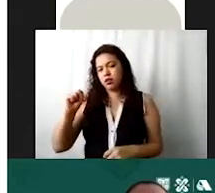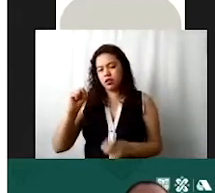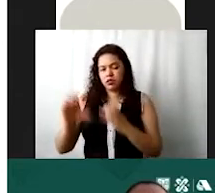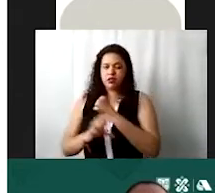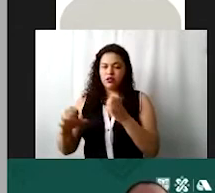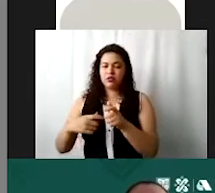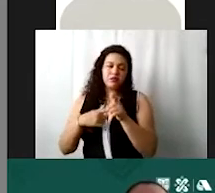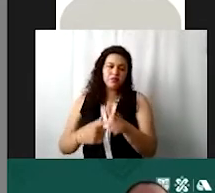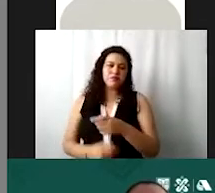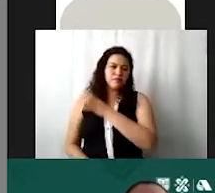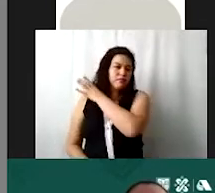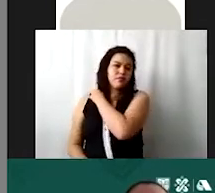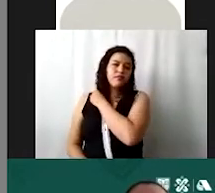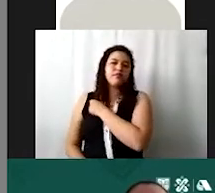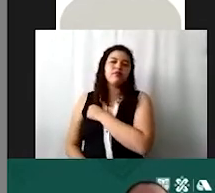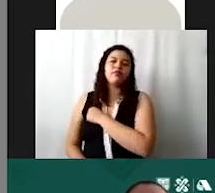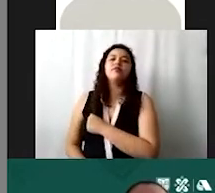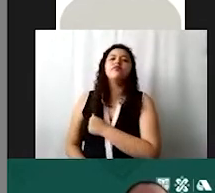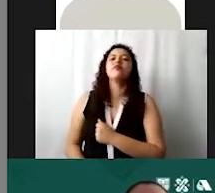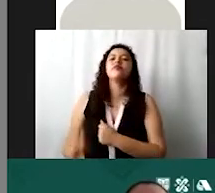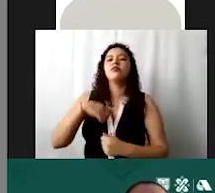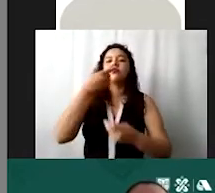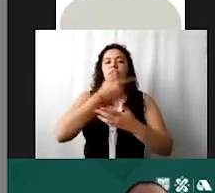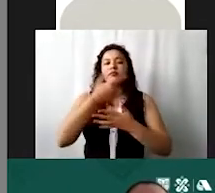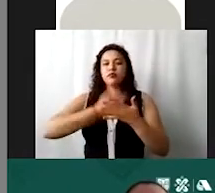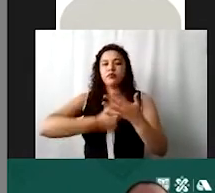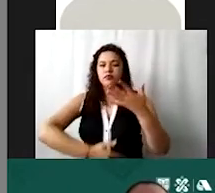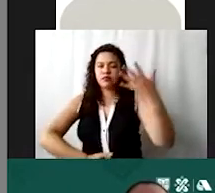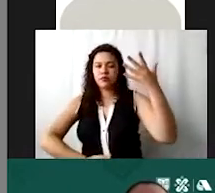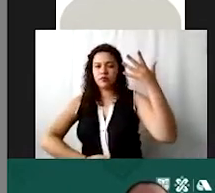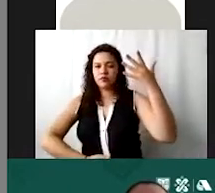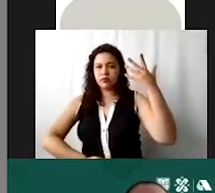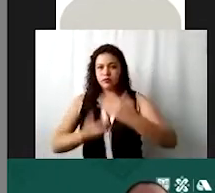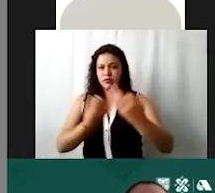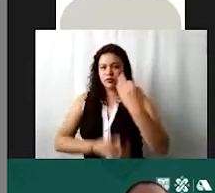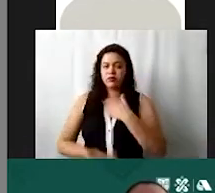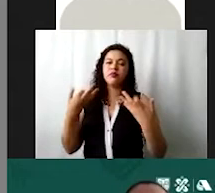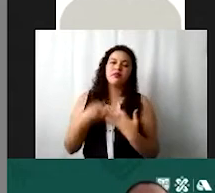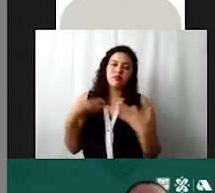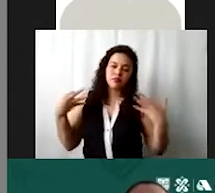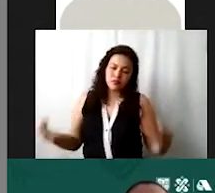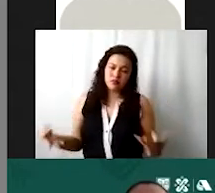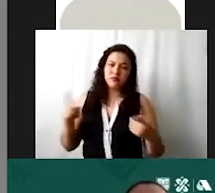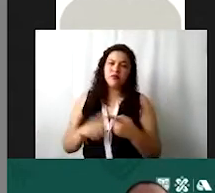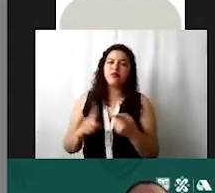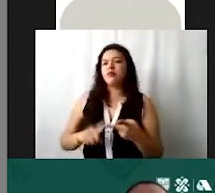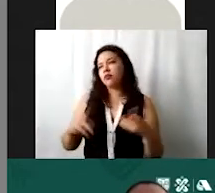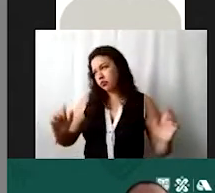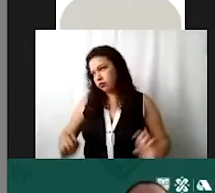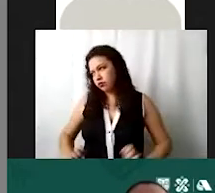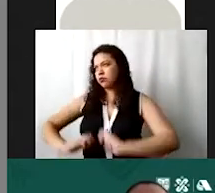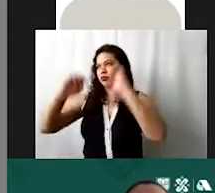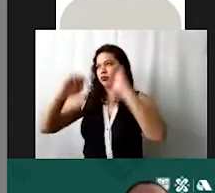Le damos aquí en agregar inversión. Y aquí va a aparecer el catálogo de cuentas con todo. Terrenos, edificios,